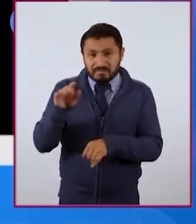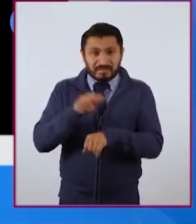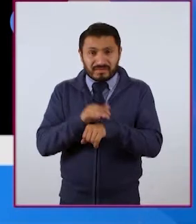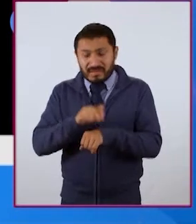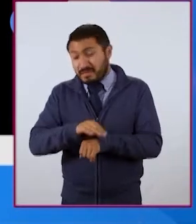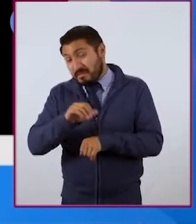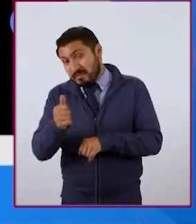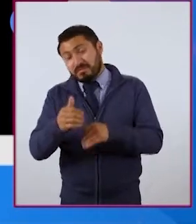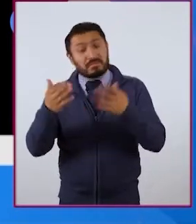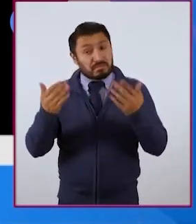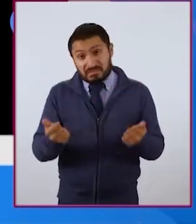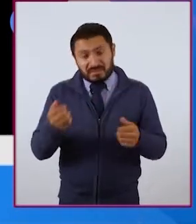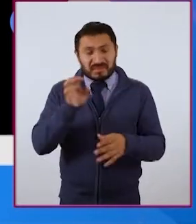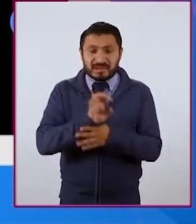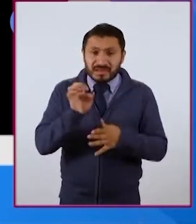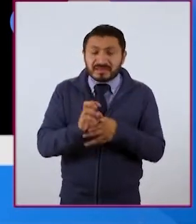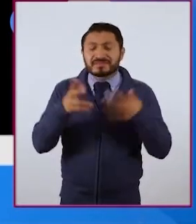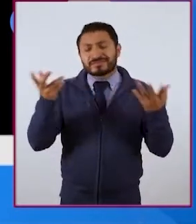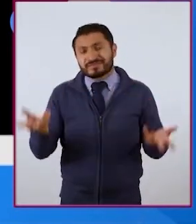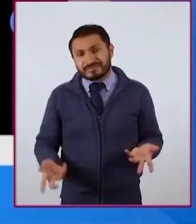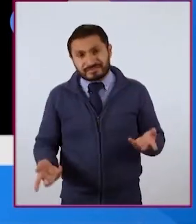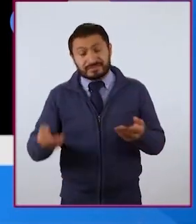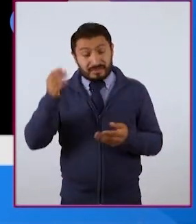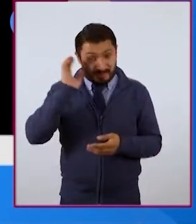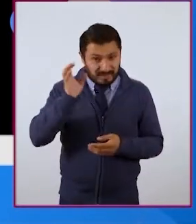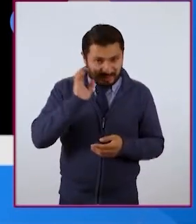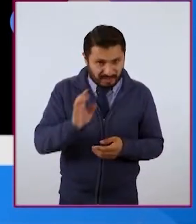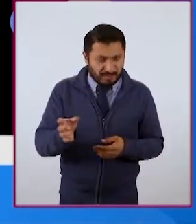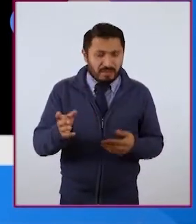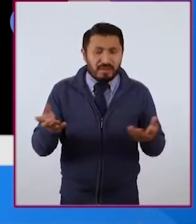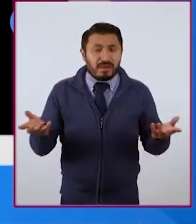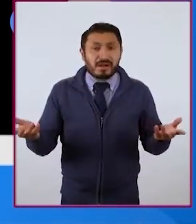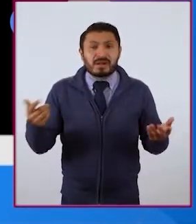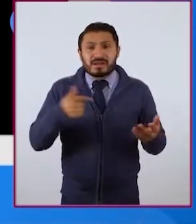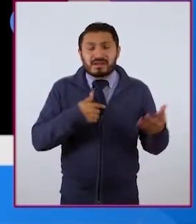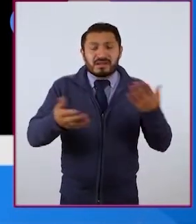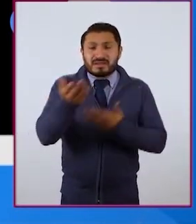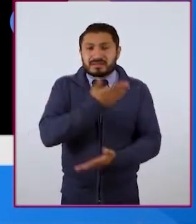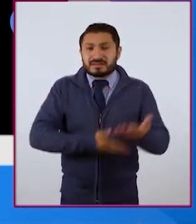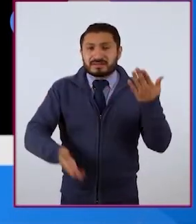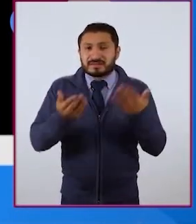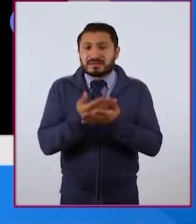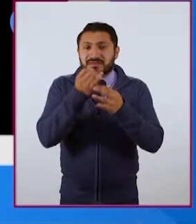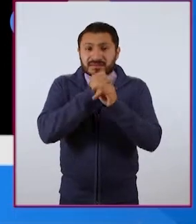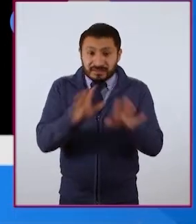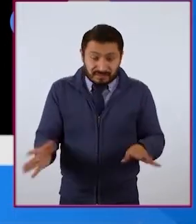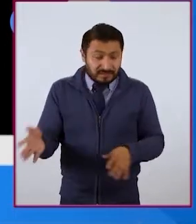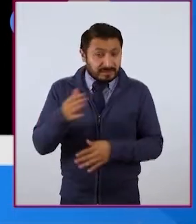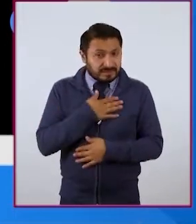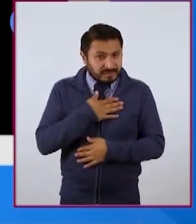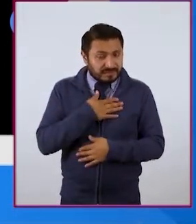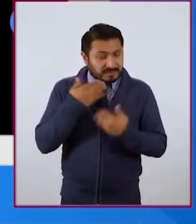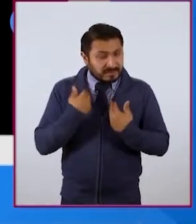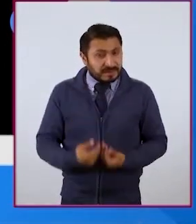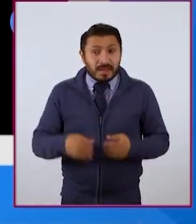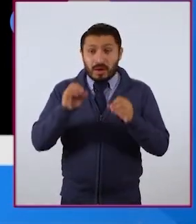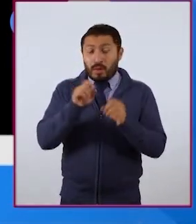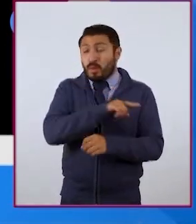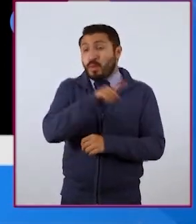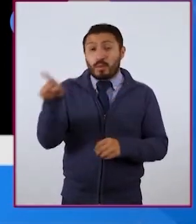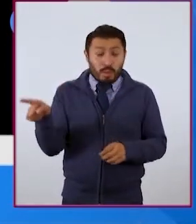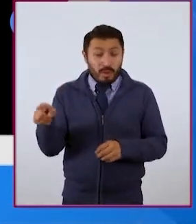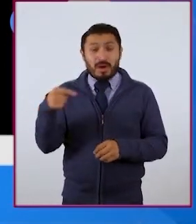amigo no lo tenga. Entonces, en el momento en que también yo comparto información tanto propia como ajena,